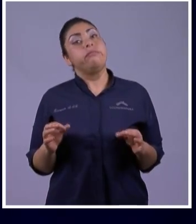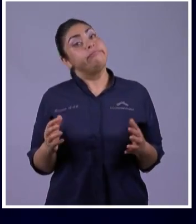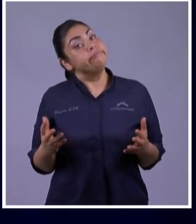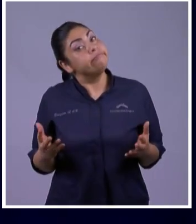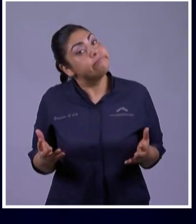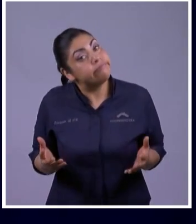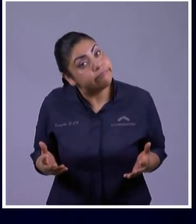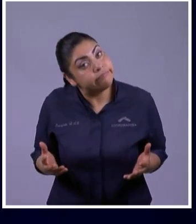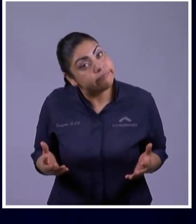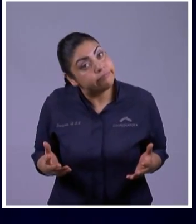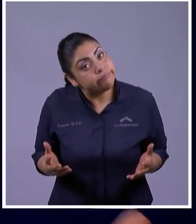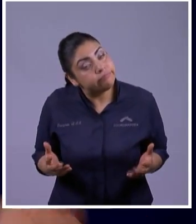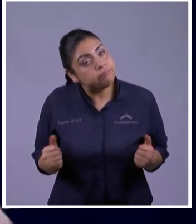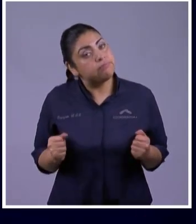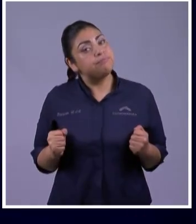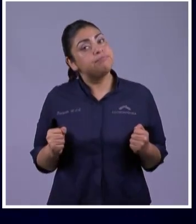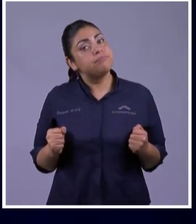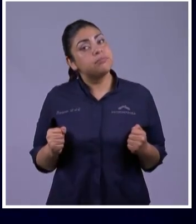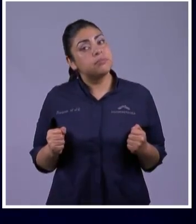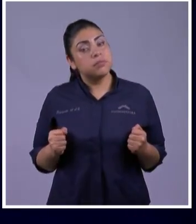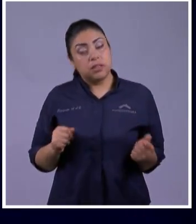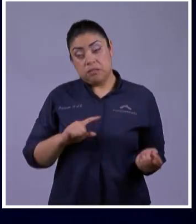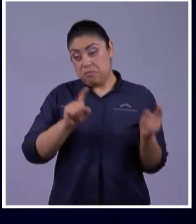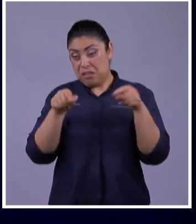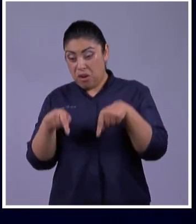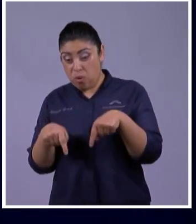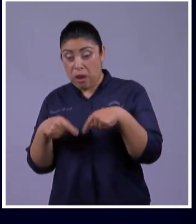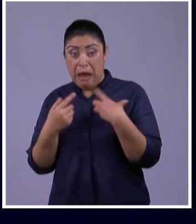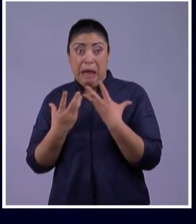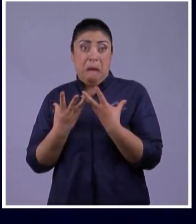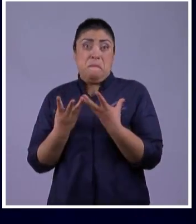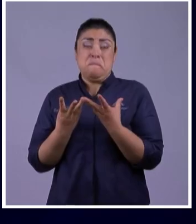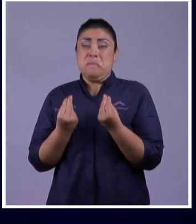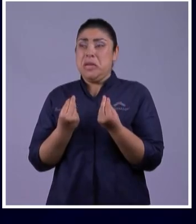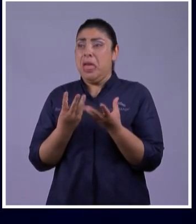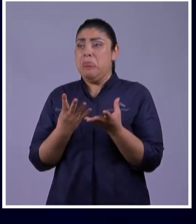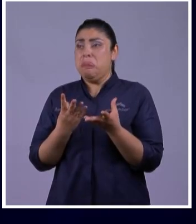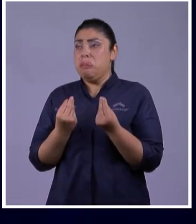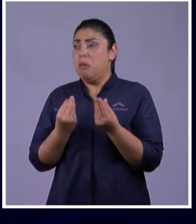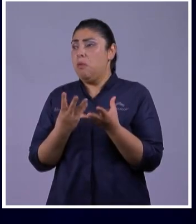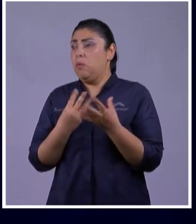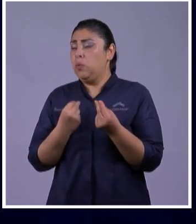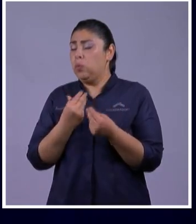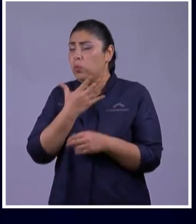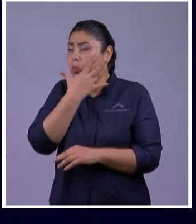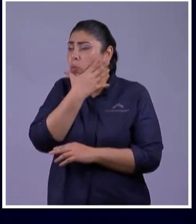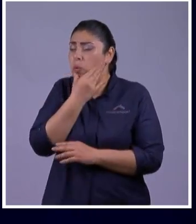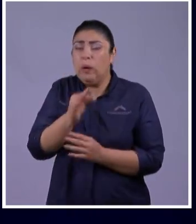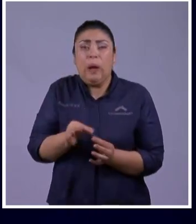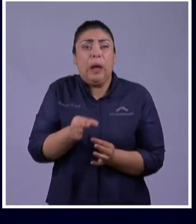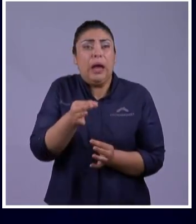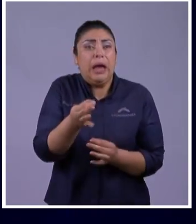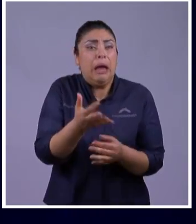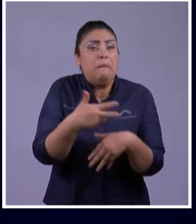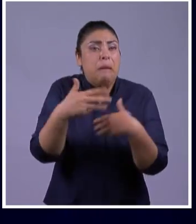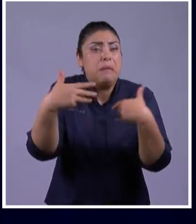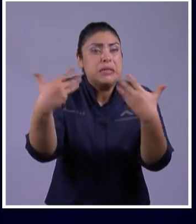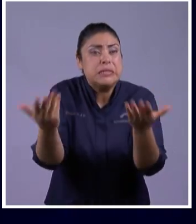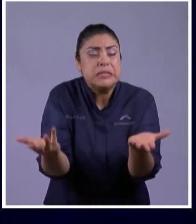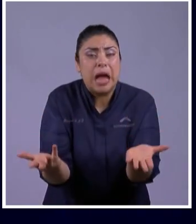Se Ve Reflejado En Ese Miedo Tan Grande Que Tienes De Que Va Pasar Después Pero Si